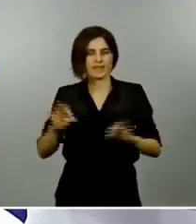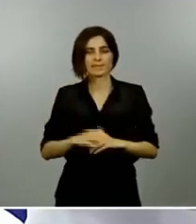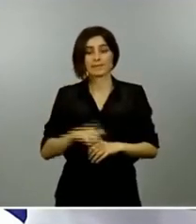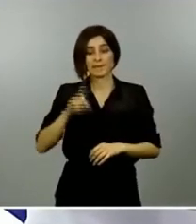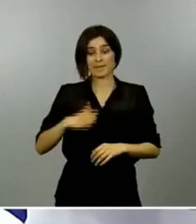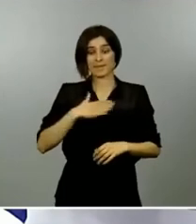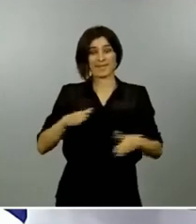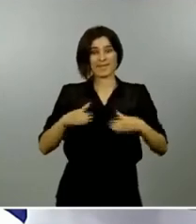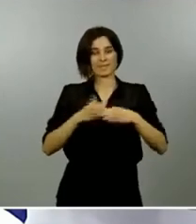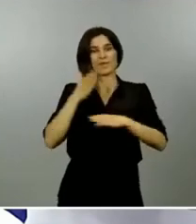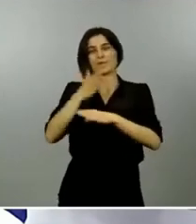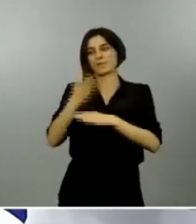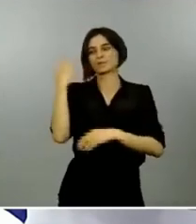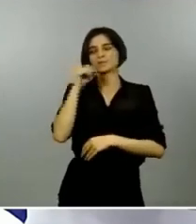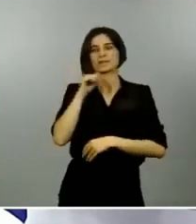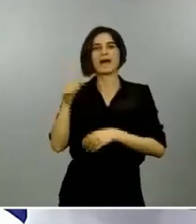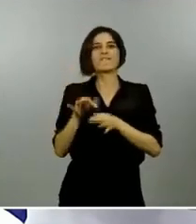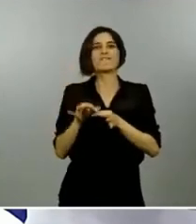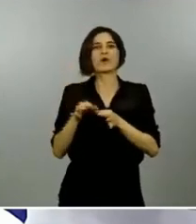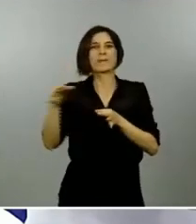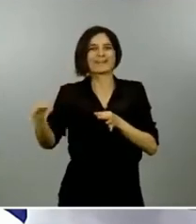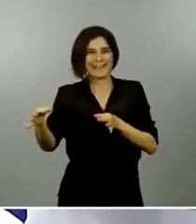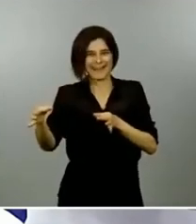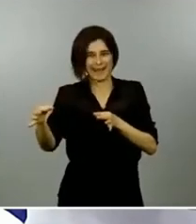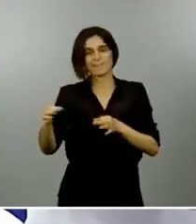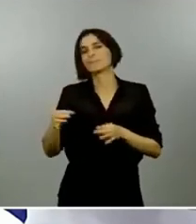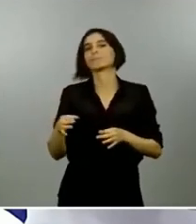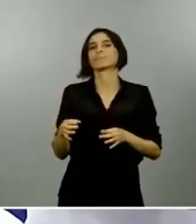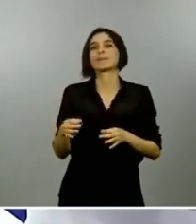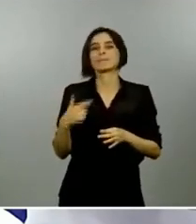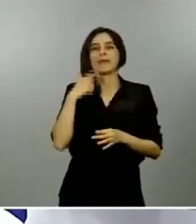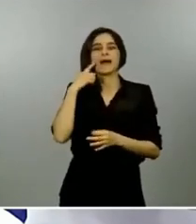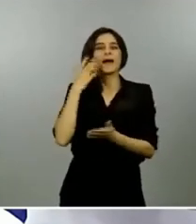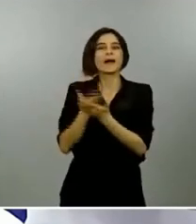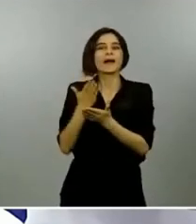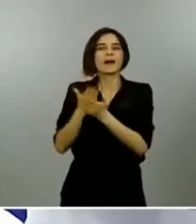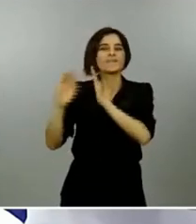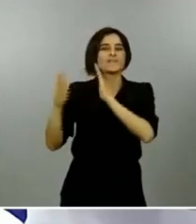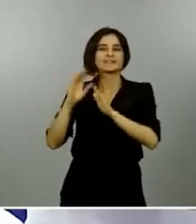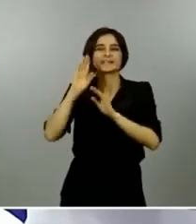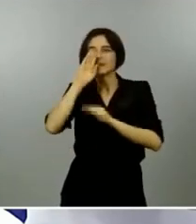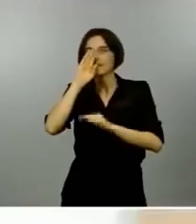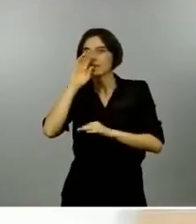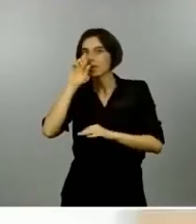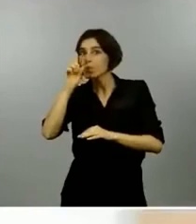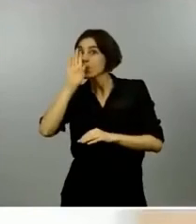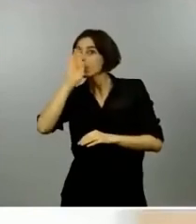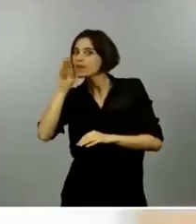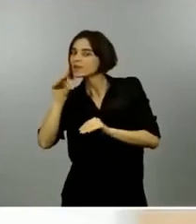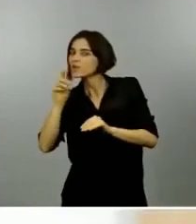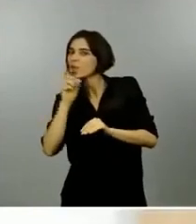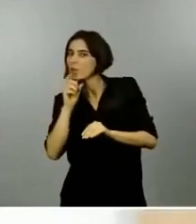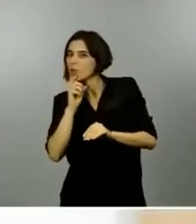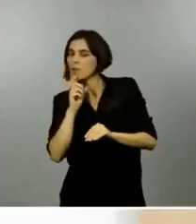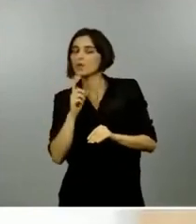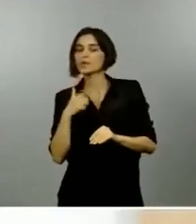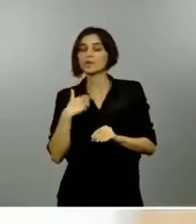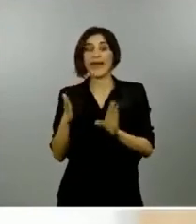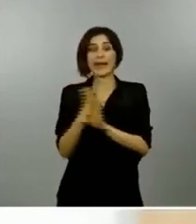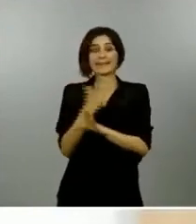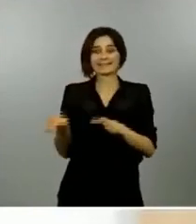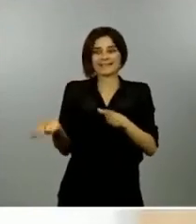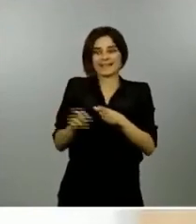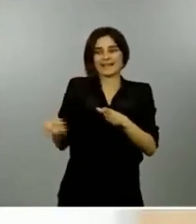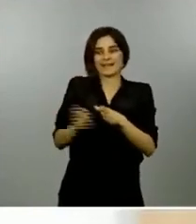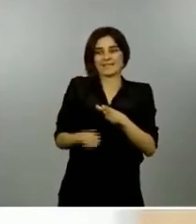entrar en el ferry desde Ibiza nos hicieron la prueba a todos los pasajeros esa es la manera en la que España se abrirá el turismo haciendo un test a cada persona